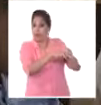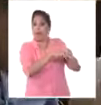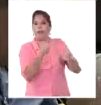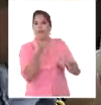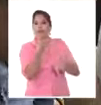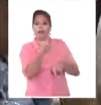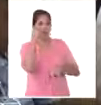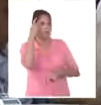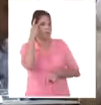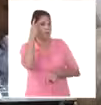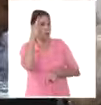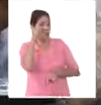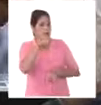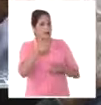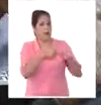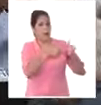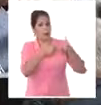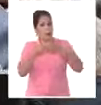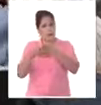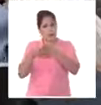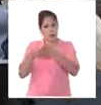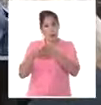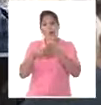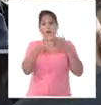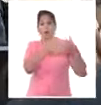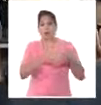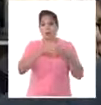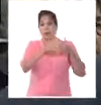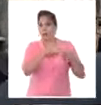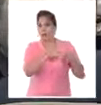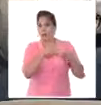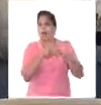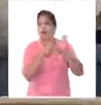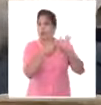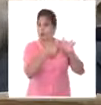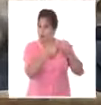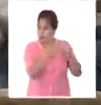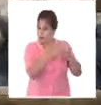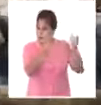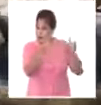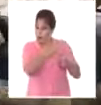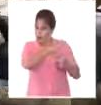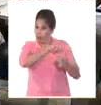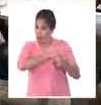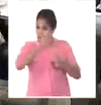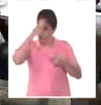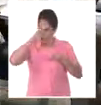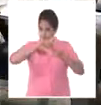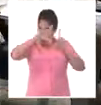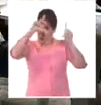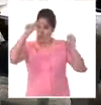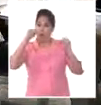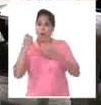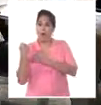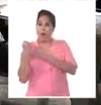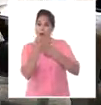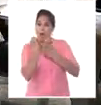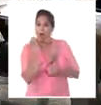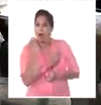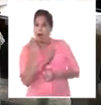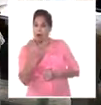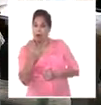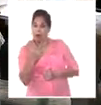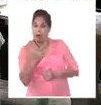memorándum donde aconsejaba al gobierno de los Estados Unidos que como la mayoría del pueblo cubano apoyaba la revolución